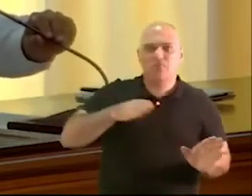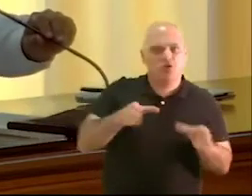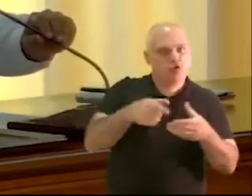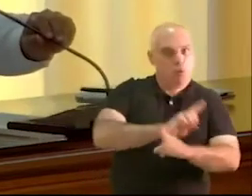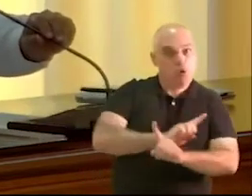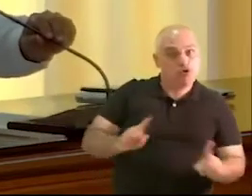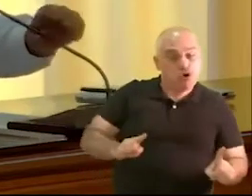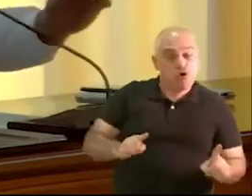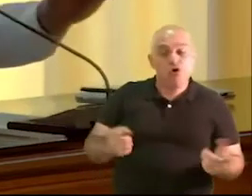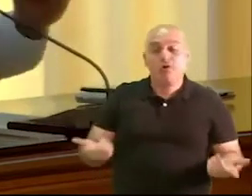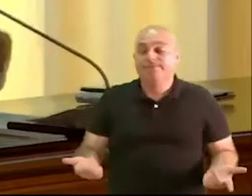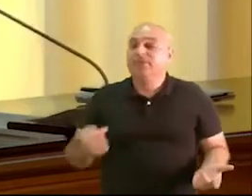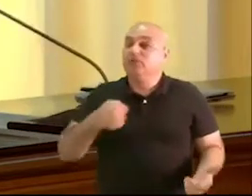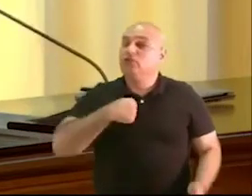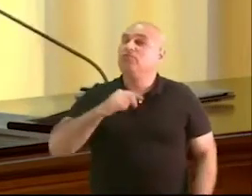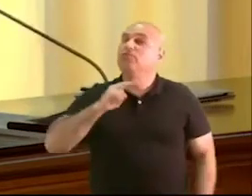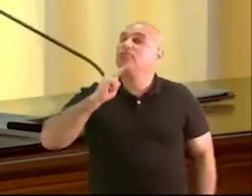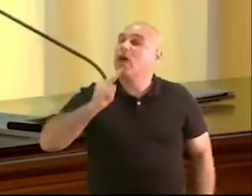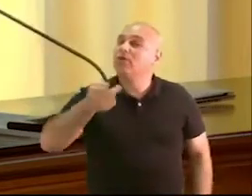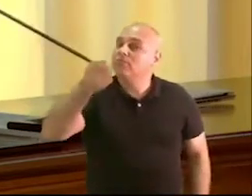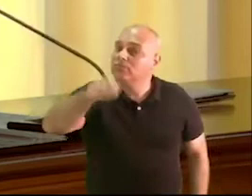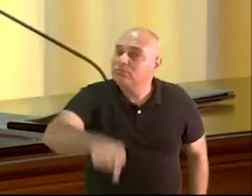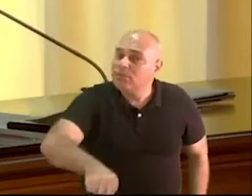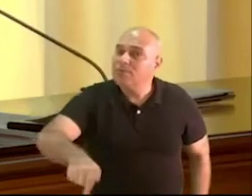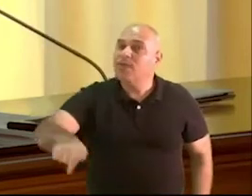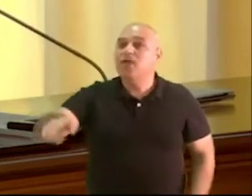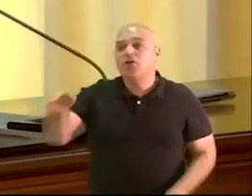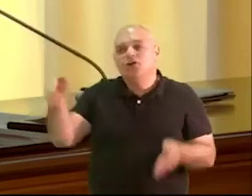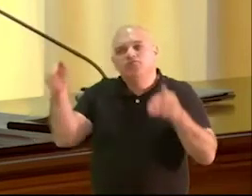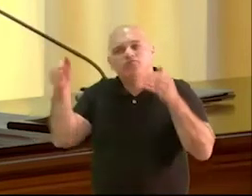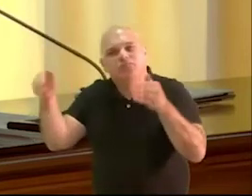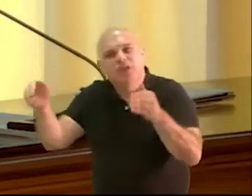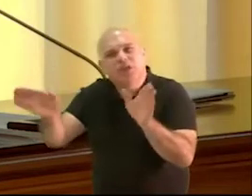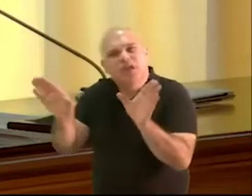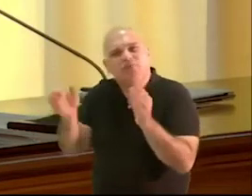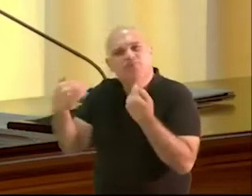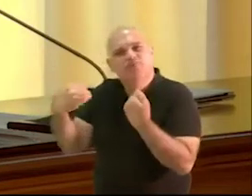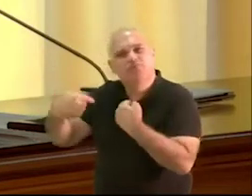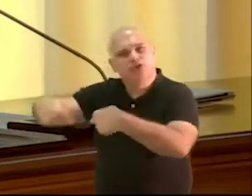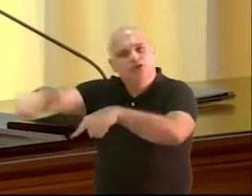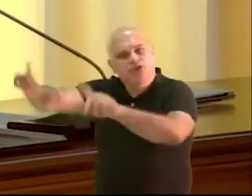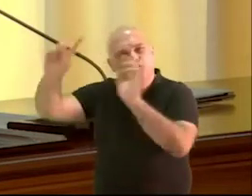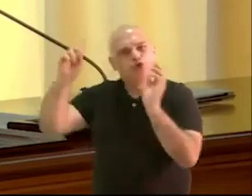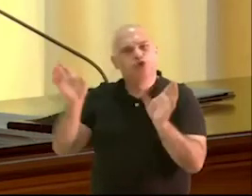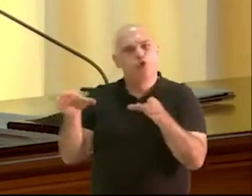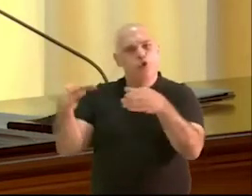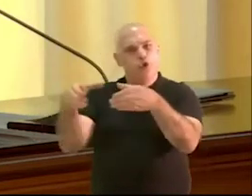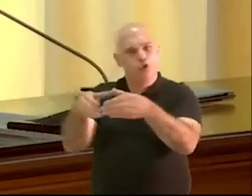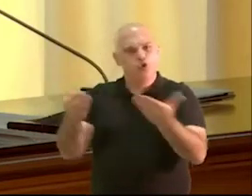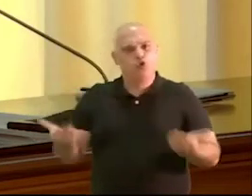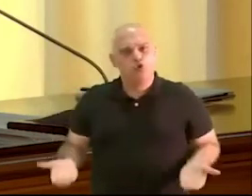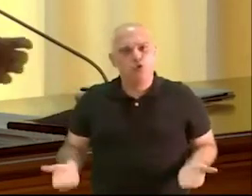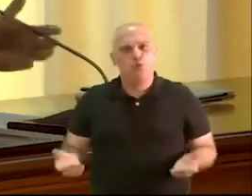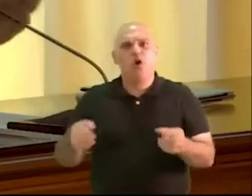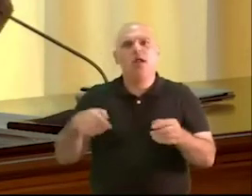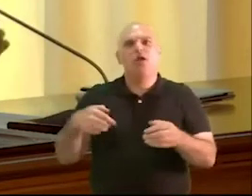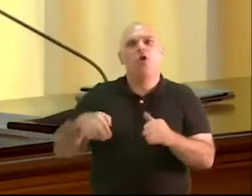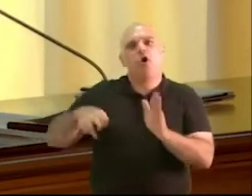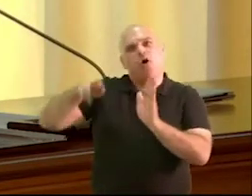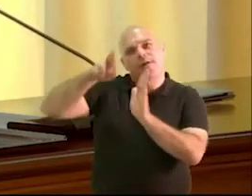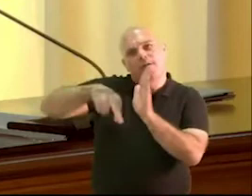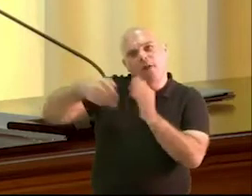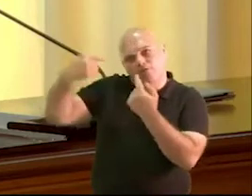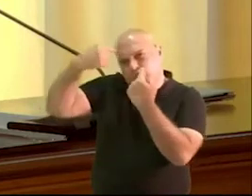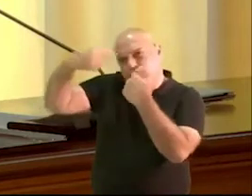también les digo, dedíquese a su partido, dedíquese a sus procedimientos internos, que los procedimientos internos de Coalición Canaria ya los resolveremos nosotros como